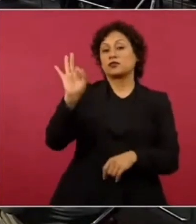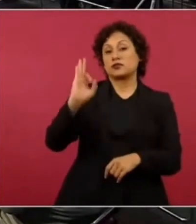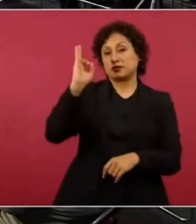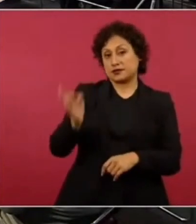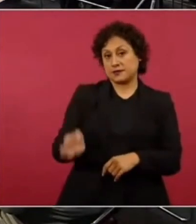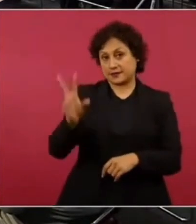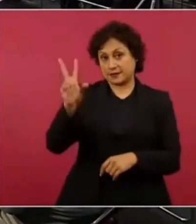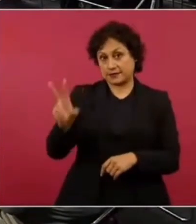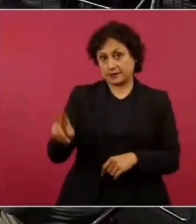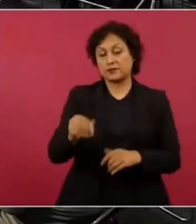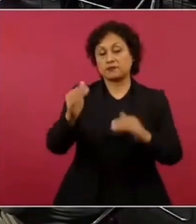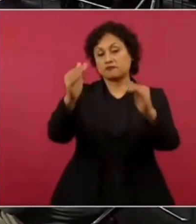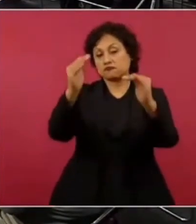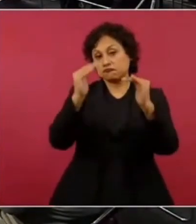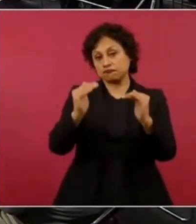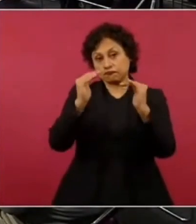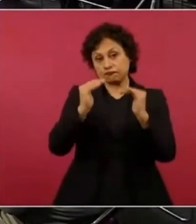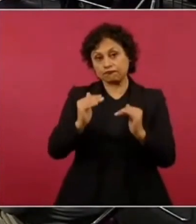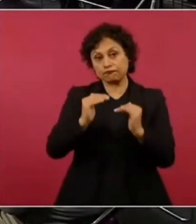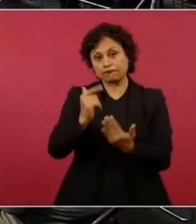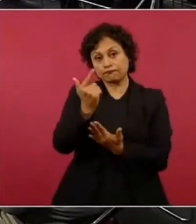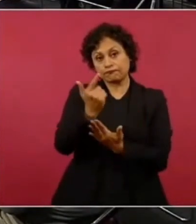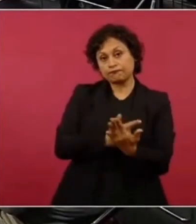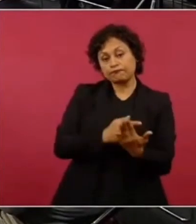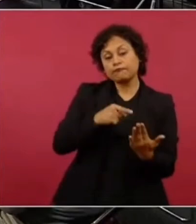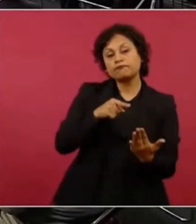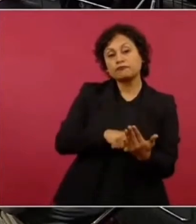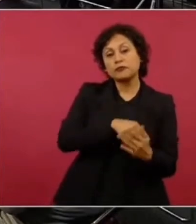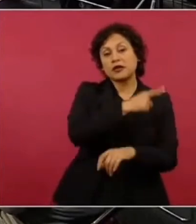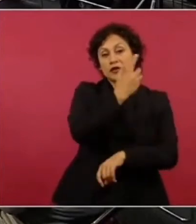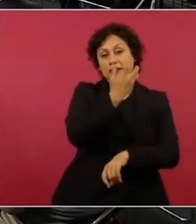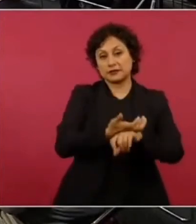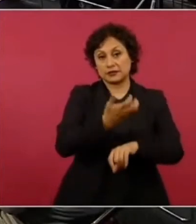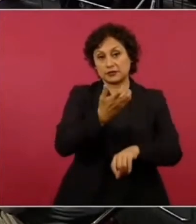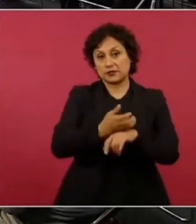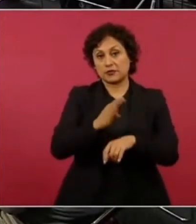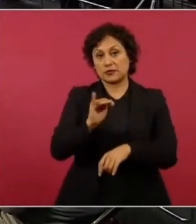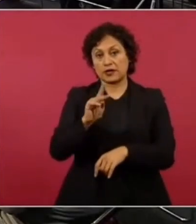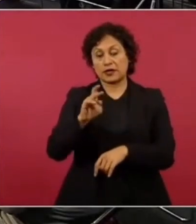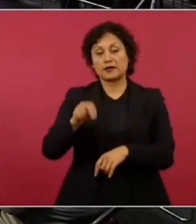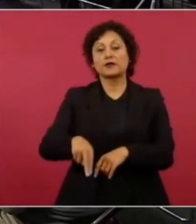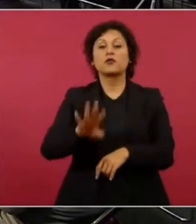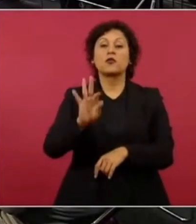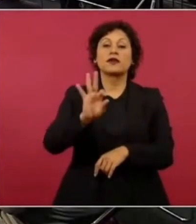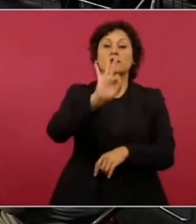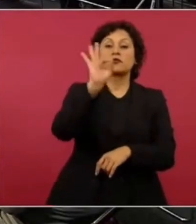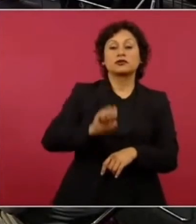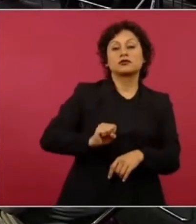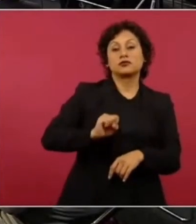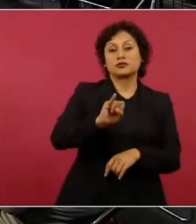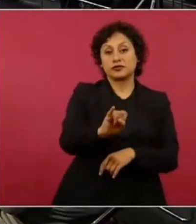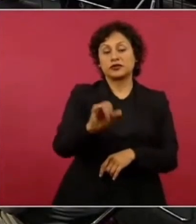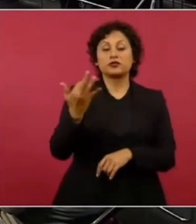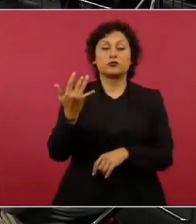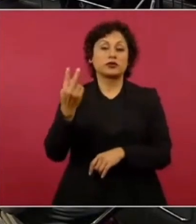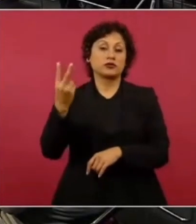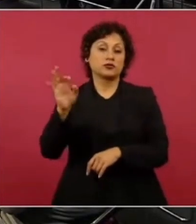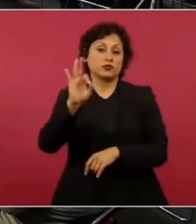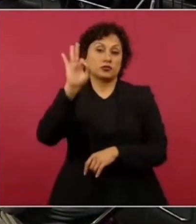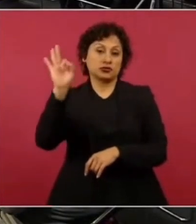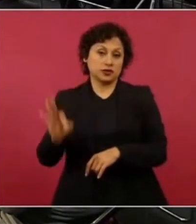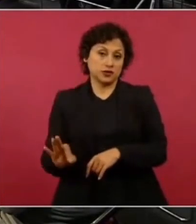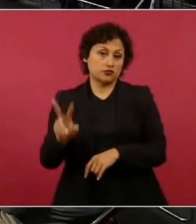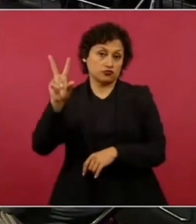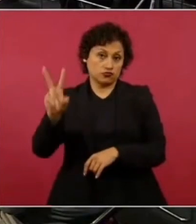desaprobación ya le siguen después Joe Biden de Estados Unidos con un 40% de aprobación y un 52% de